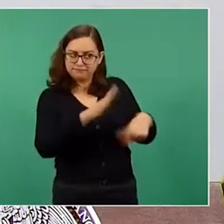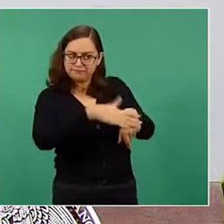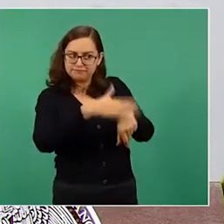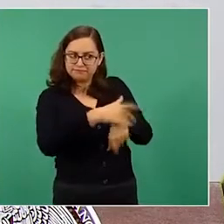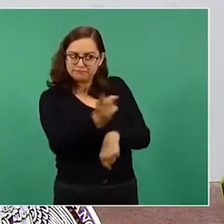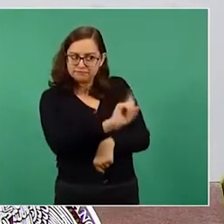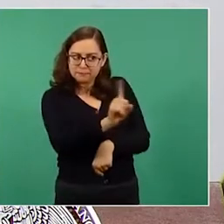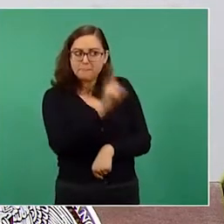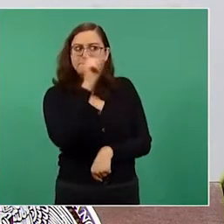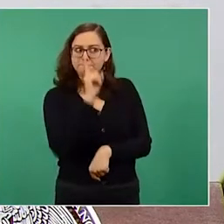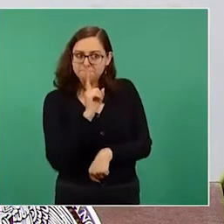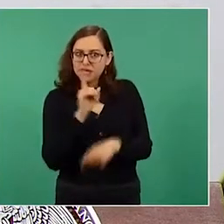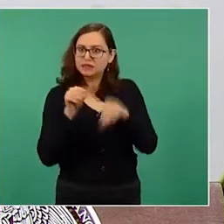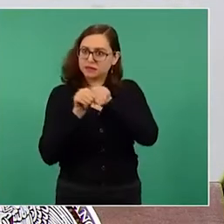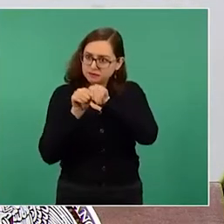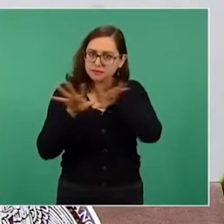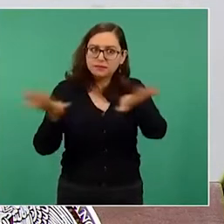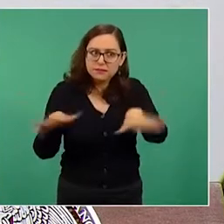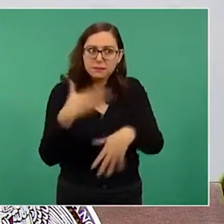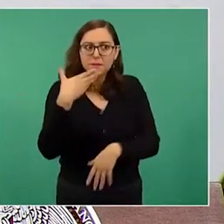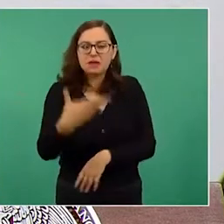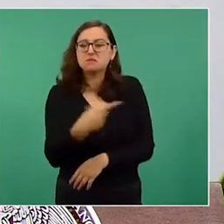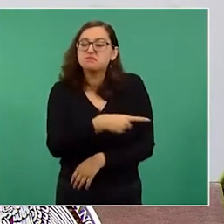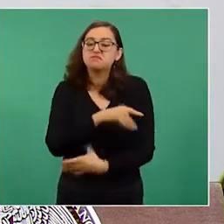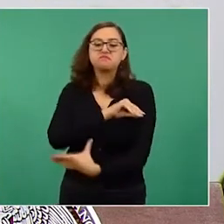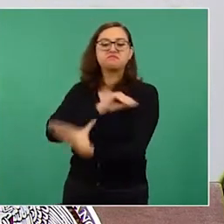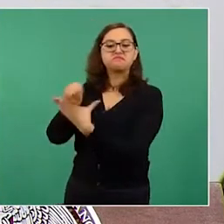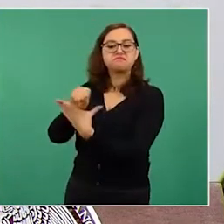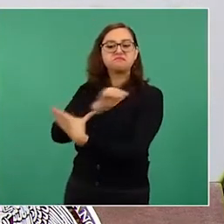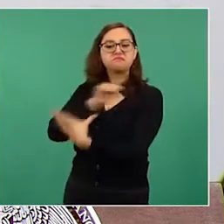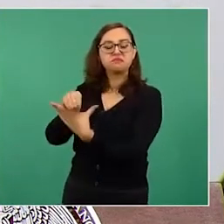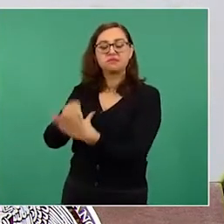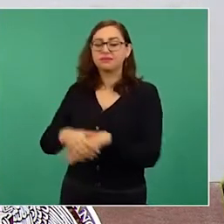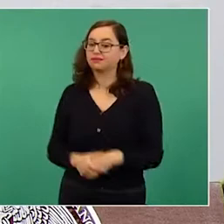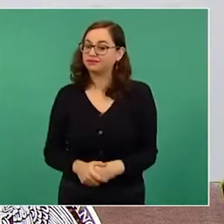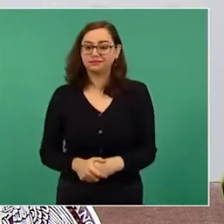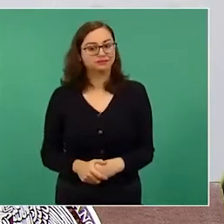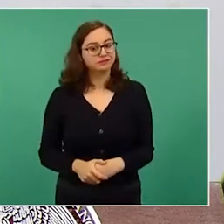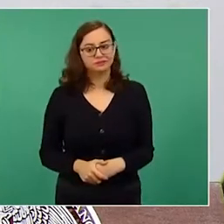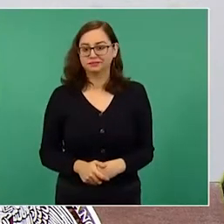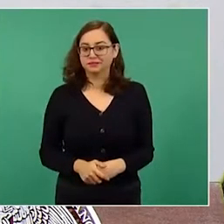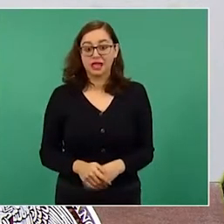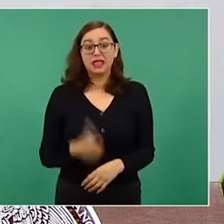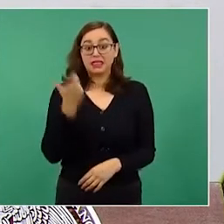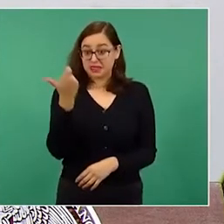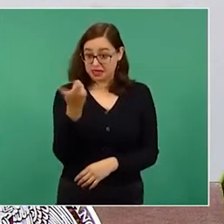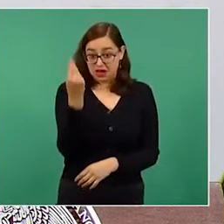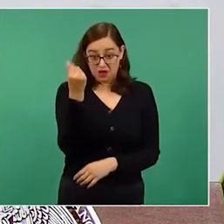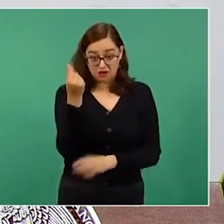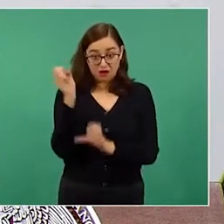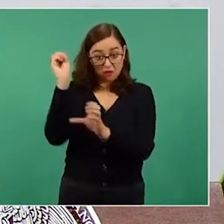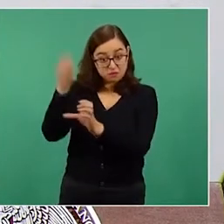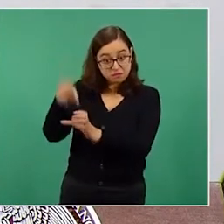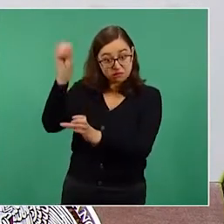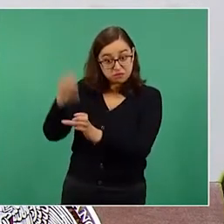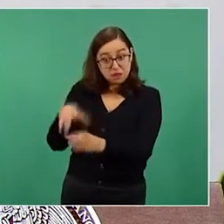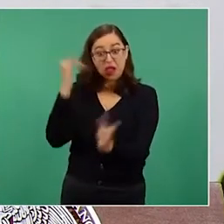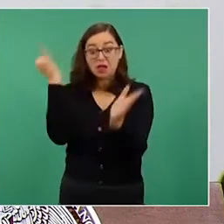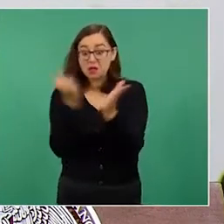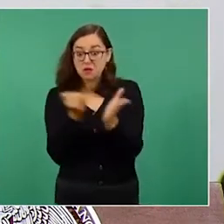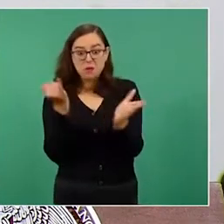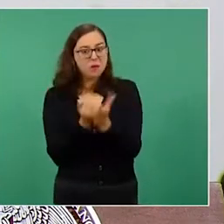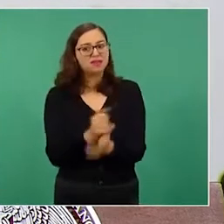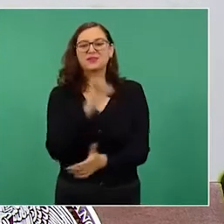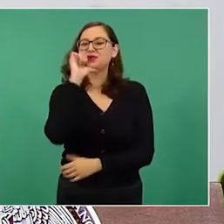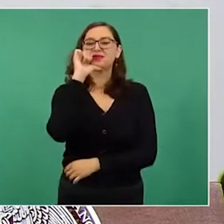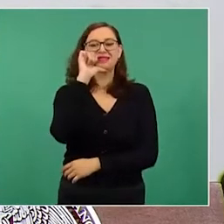aludido. Es importante destacar que no habrá impuestos por depósitos en efectivo. Lo único que cambió